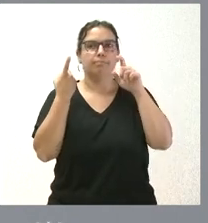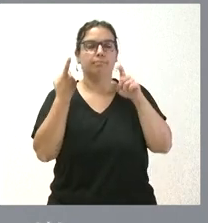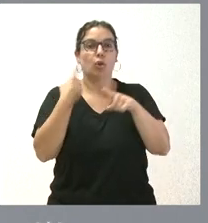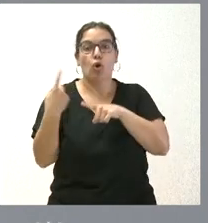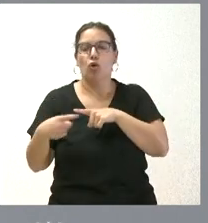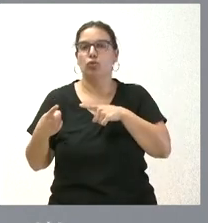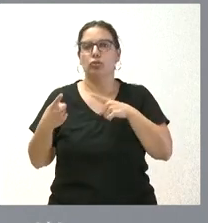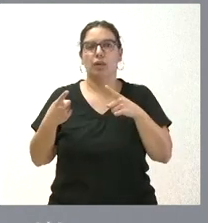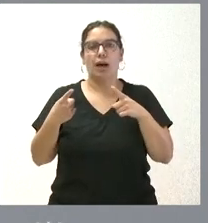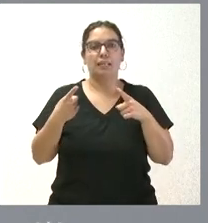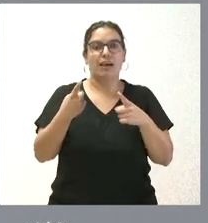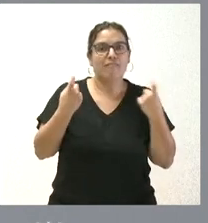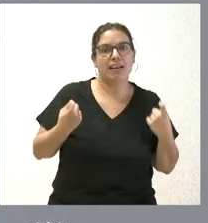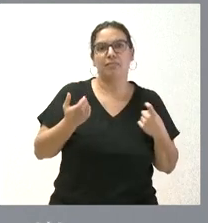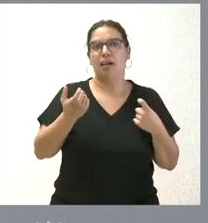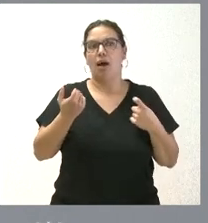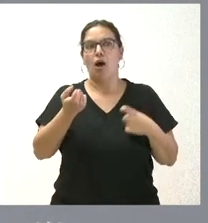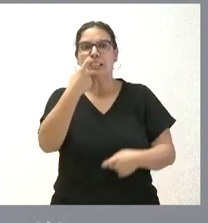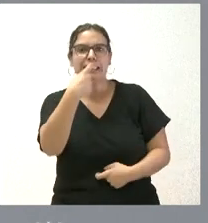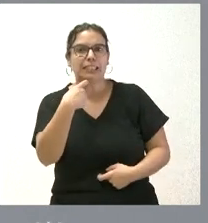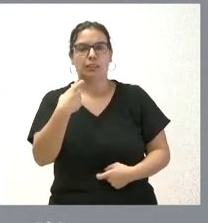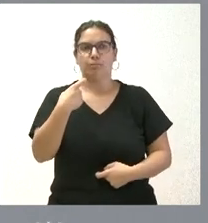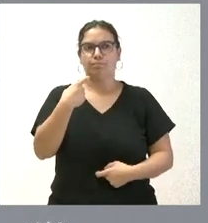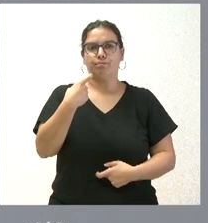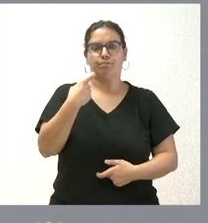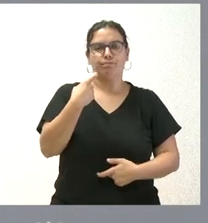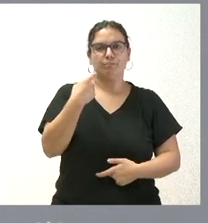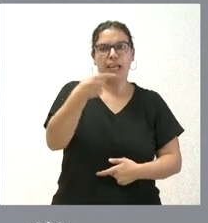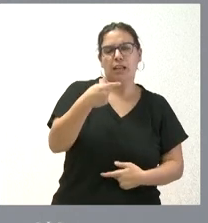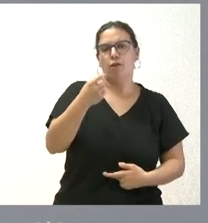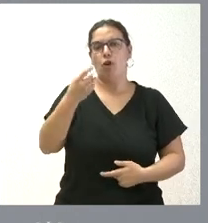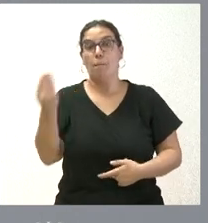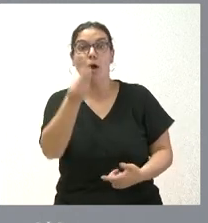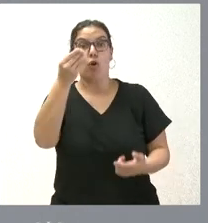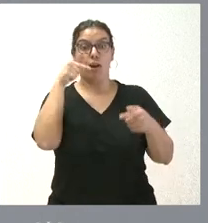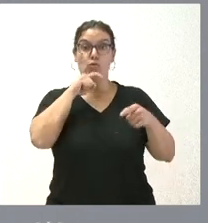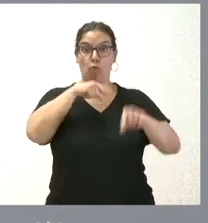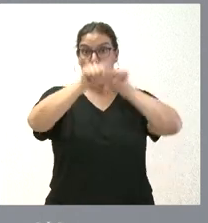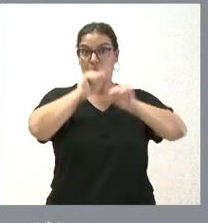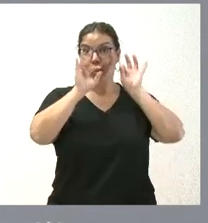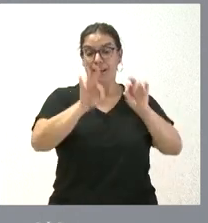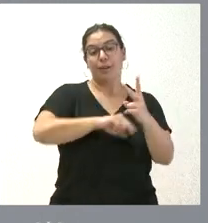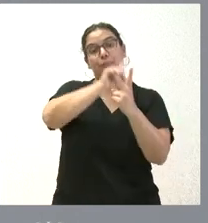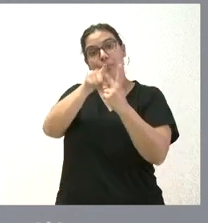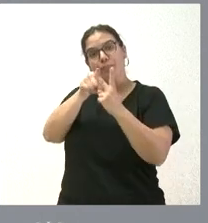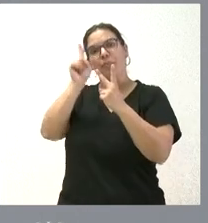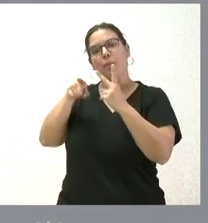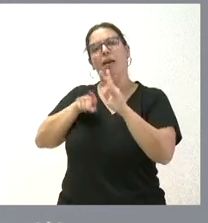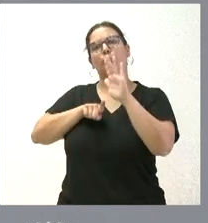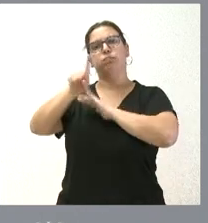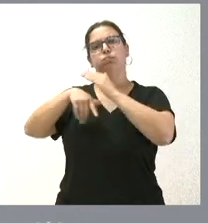a las cosas que podamos mejorar, a las insuficiencias, las deficiencias para poderlas corregir y, en segundo lugar, avanzar en